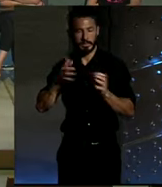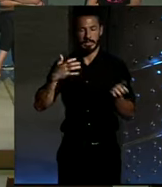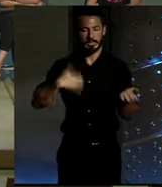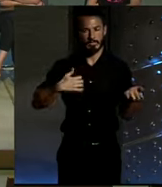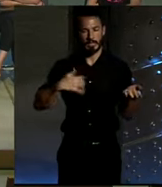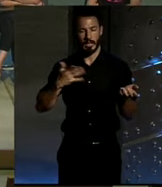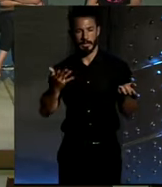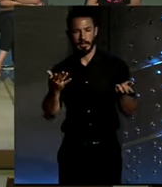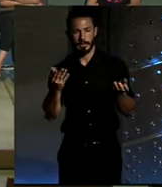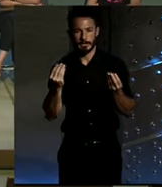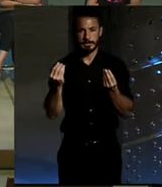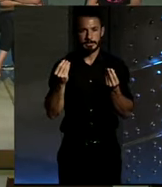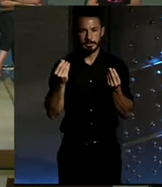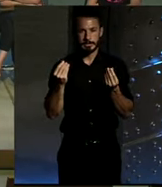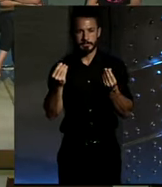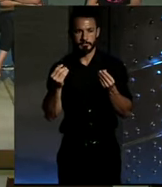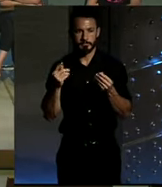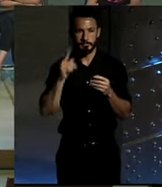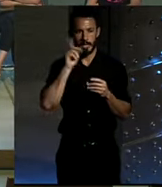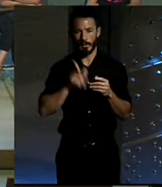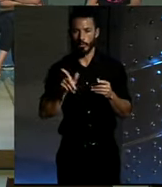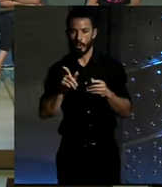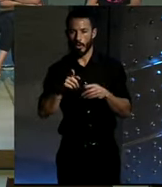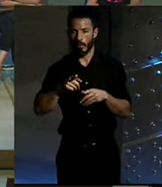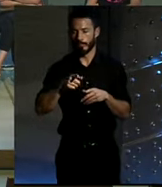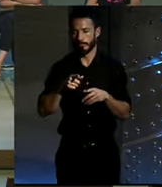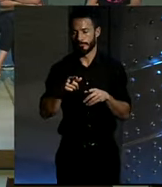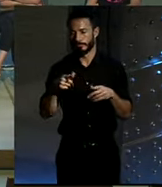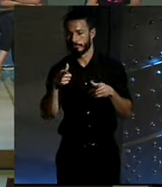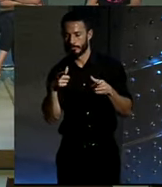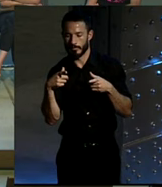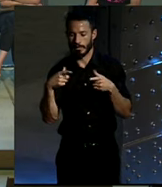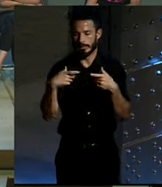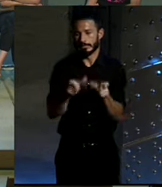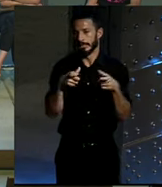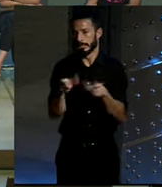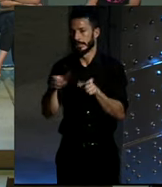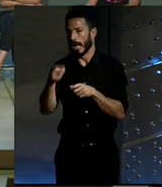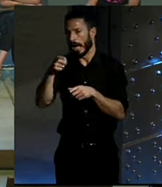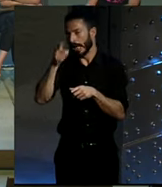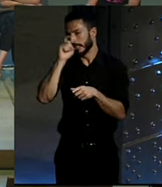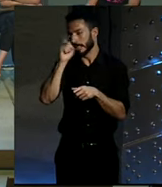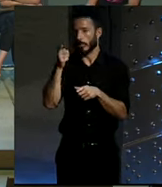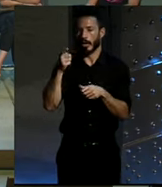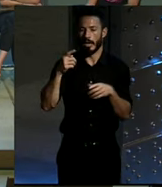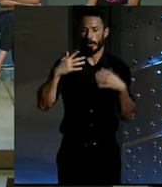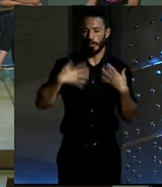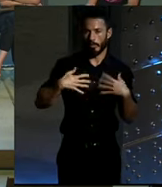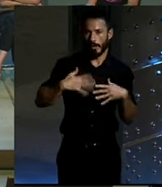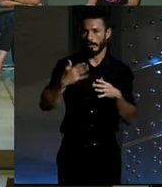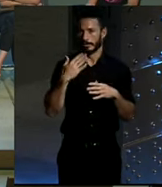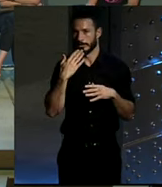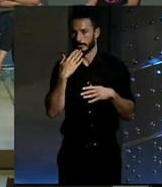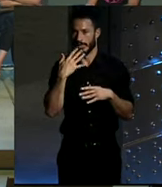muy clasista o chapada a la antigua, que la gente se viste aún como hace 50 años, esas cosas así un poco